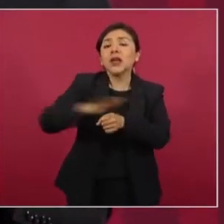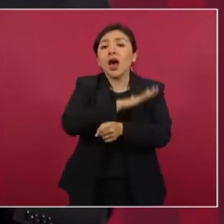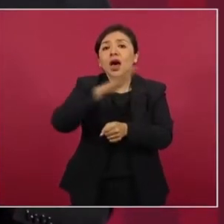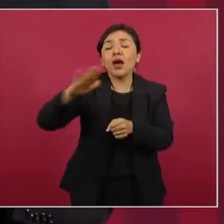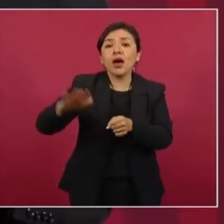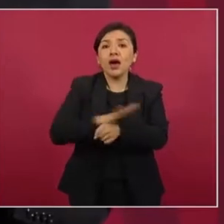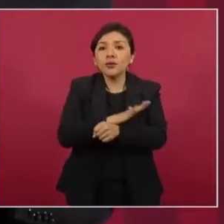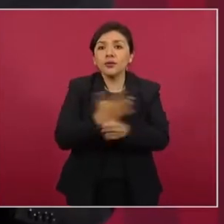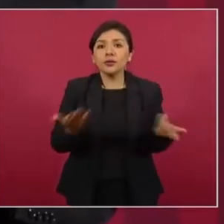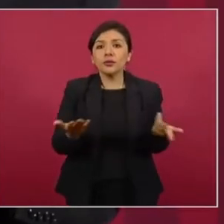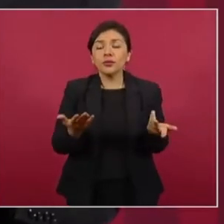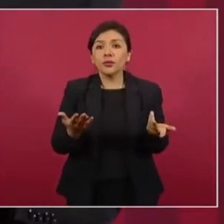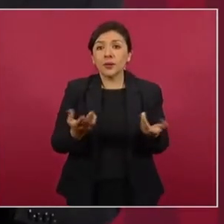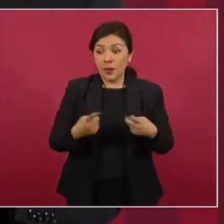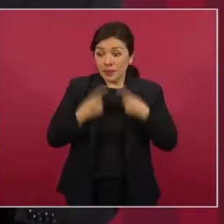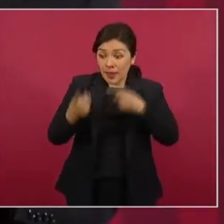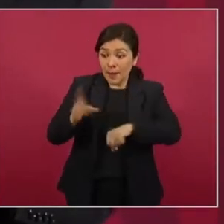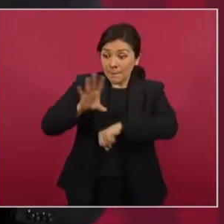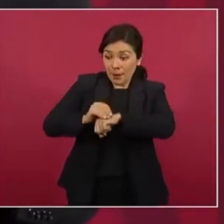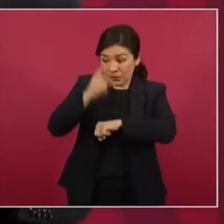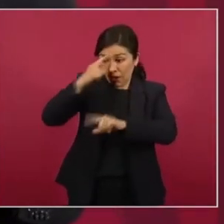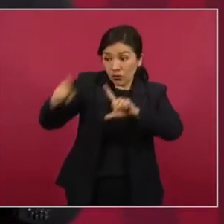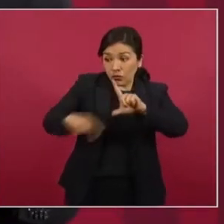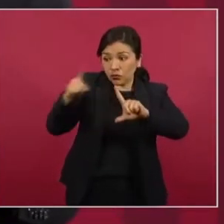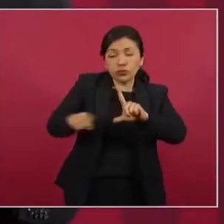no les permitían turbinar.